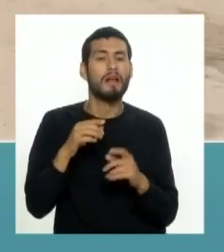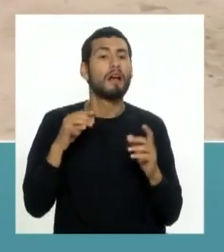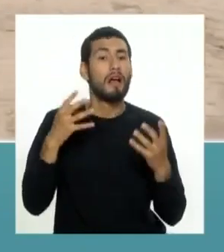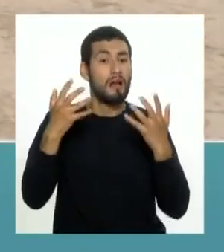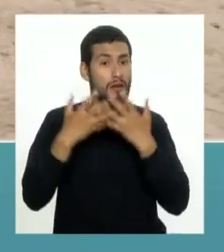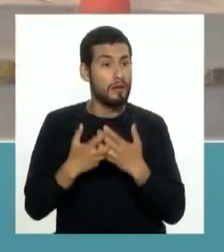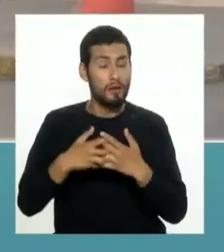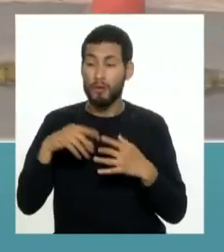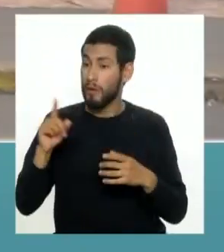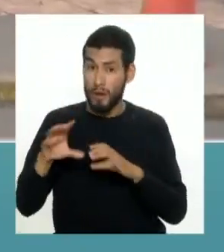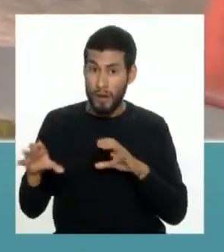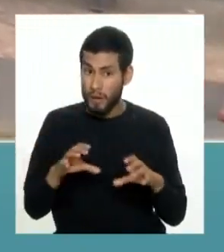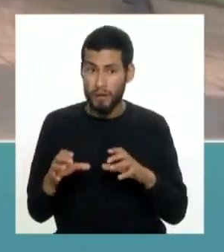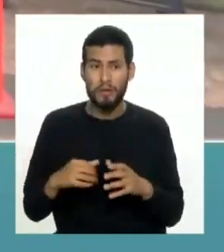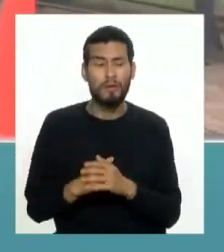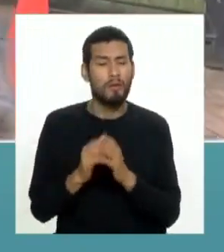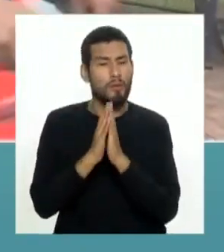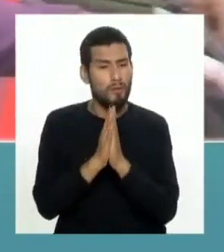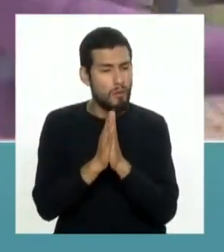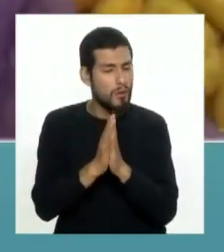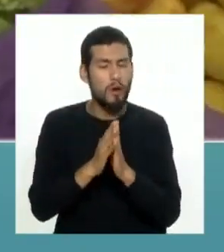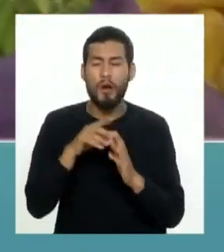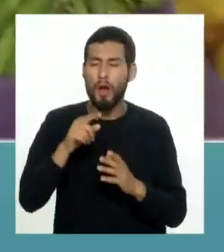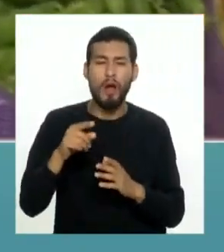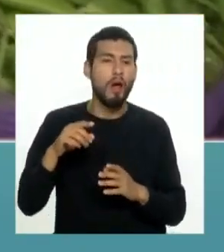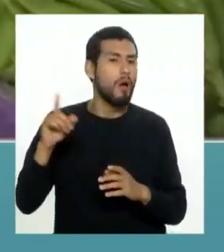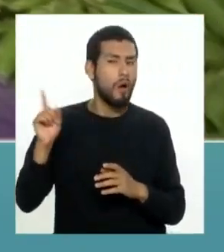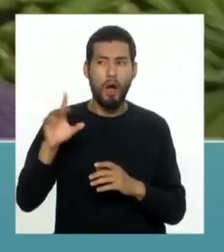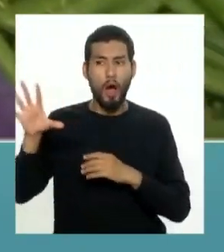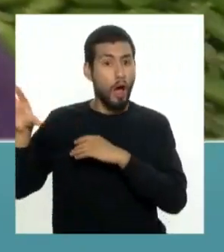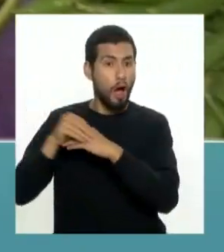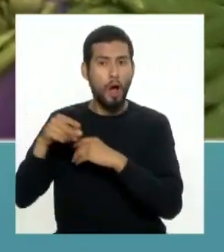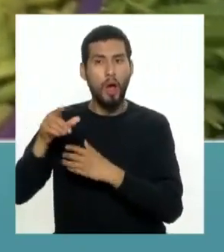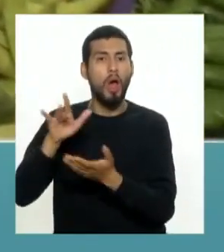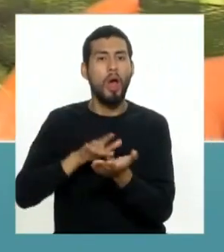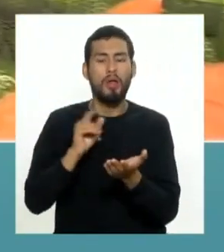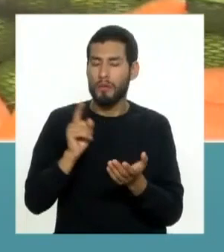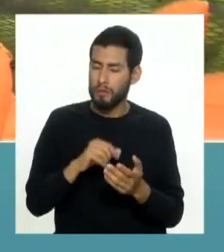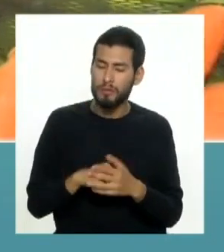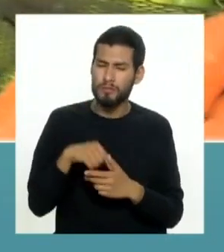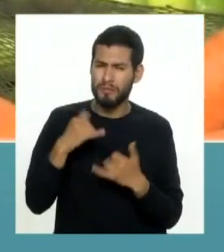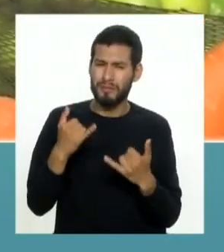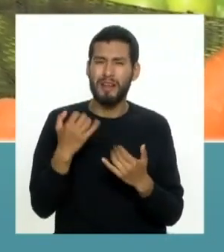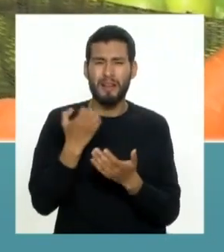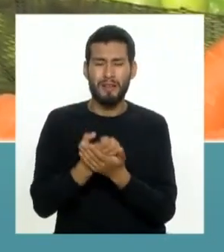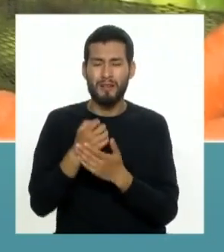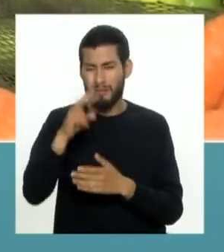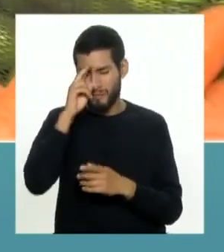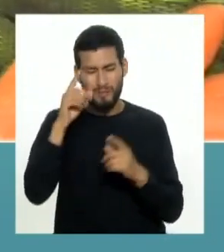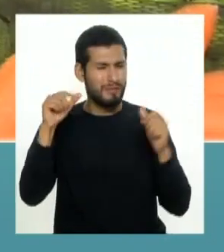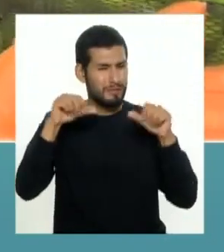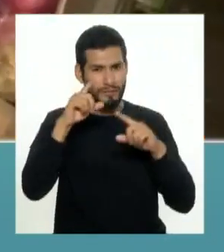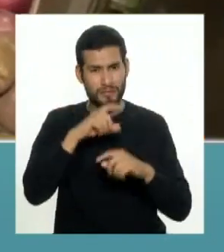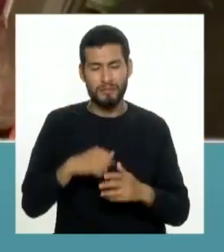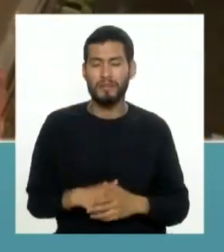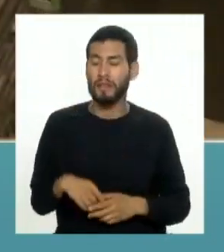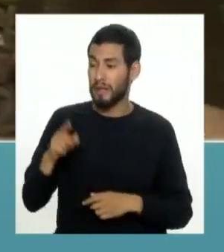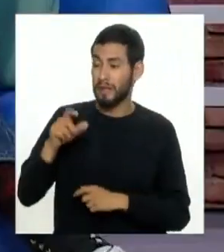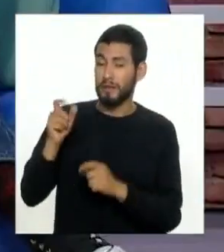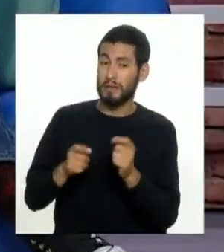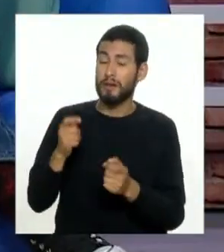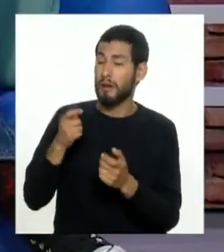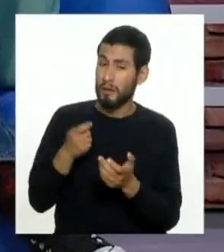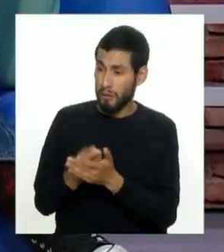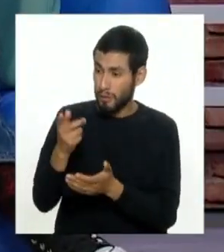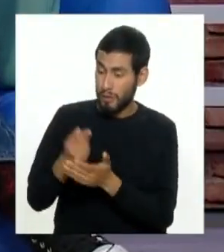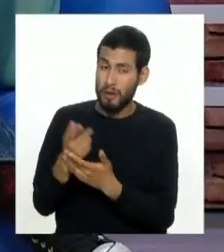empresas que no lo están haciendo que por favor no lo hagan que ya la economía de los consumidores peruanos está bastante golpeada porque además le meten a los propios trabajadores que también van